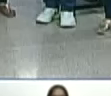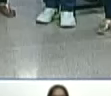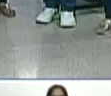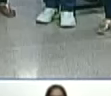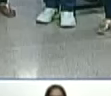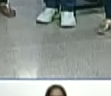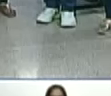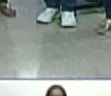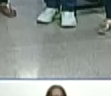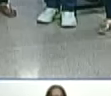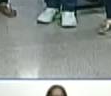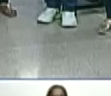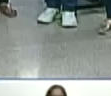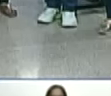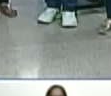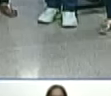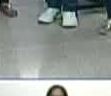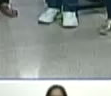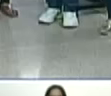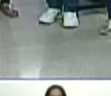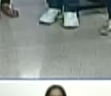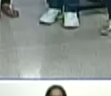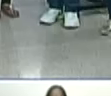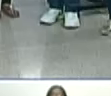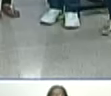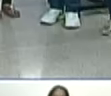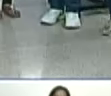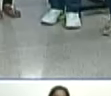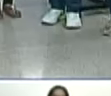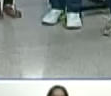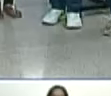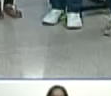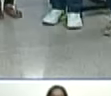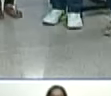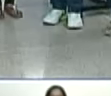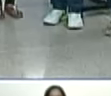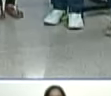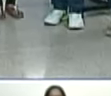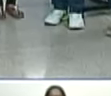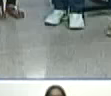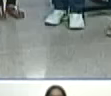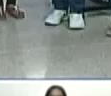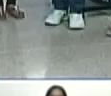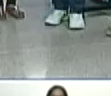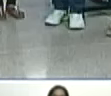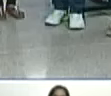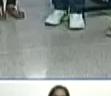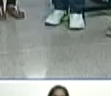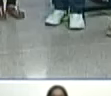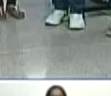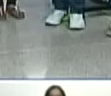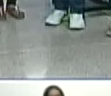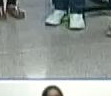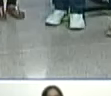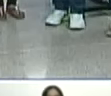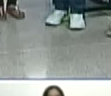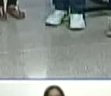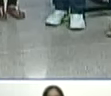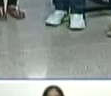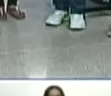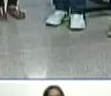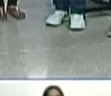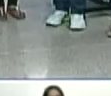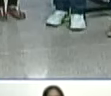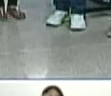inercia criminal contra el minimalismo contra la negligencia contra la indolencia los llamo a ustedes hombres y mujeres del pueblo